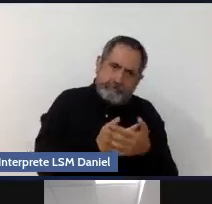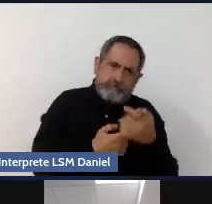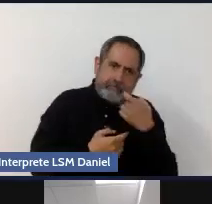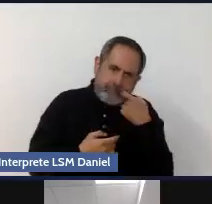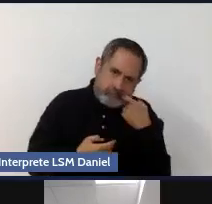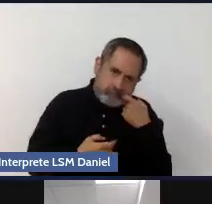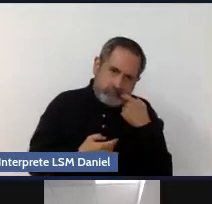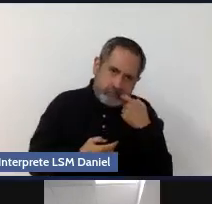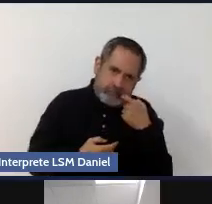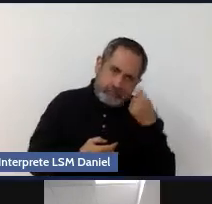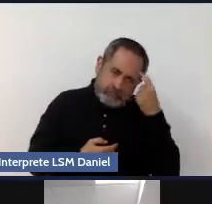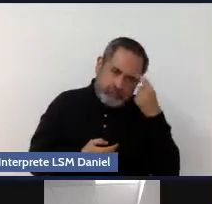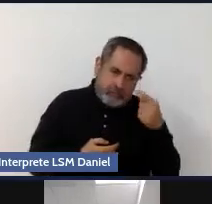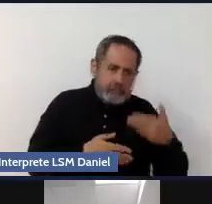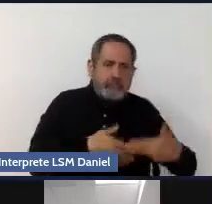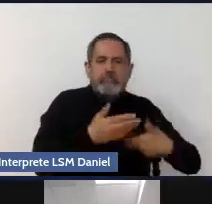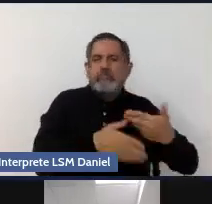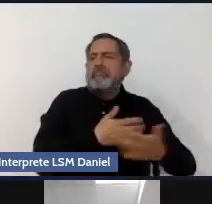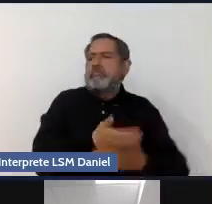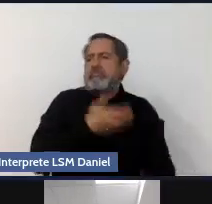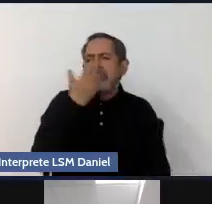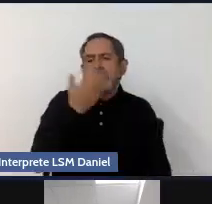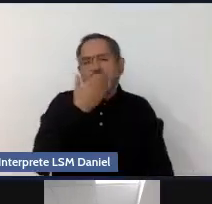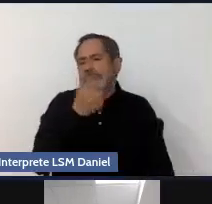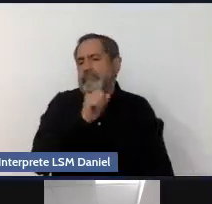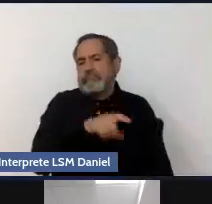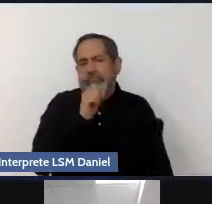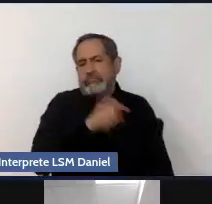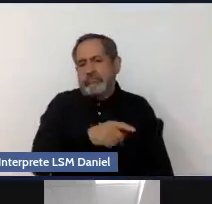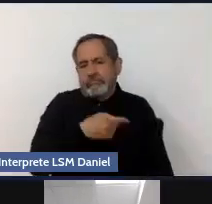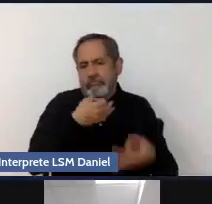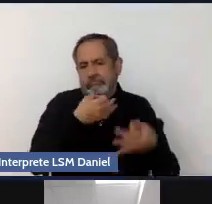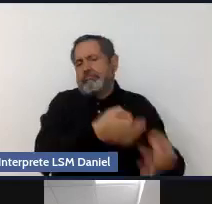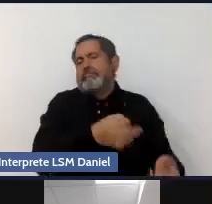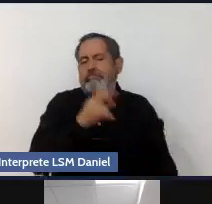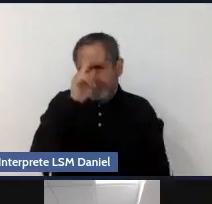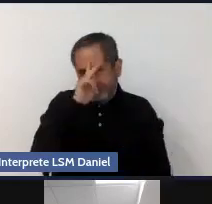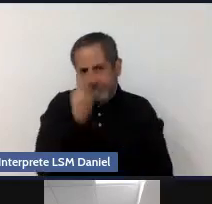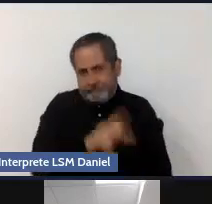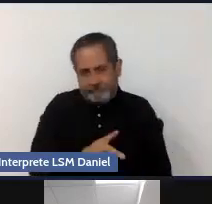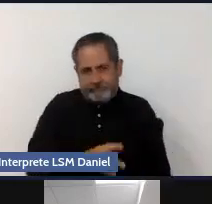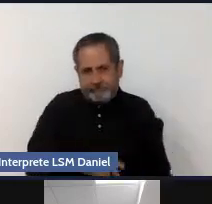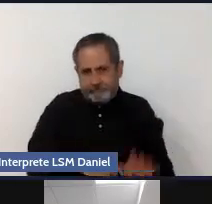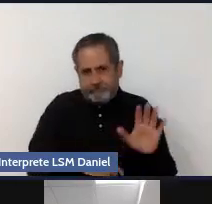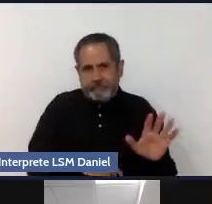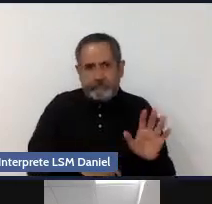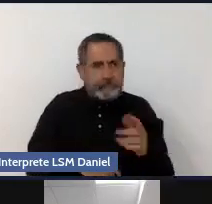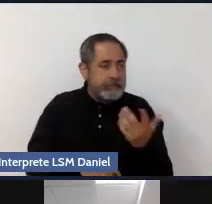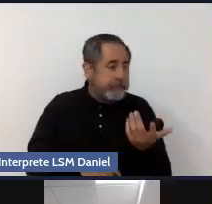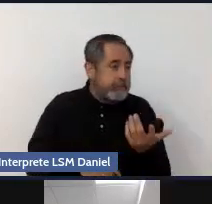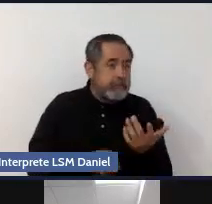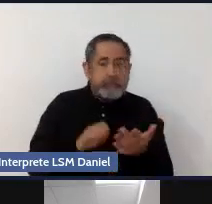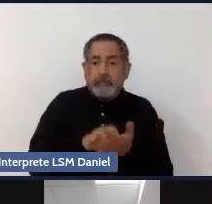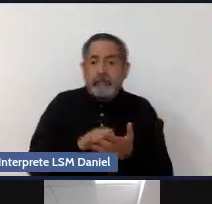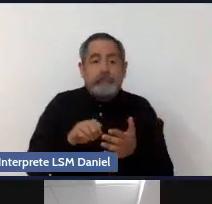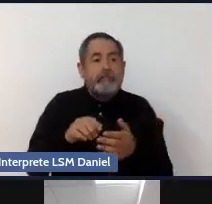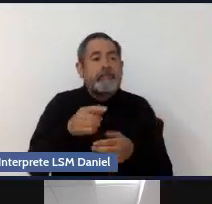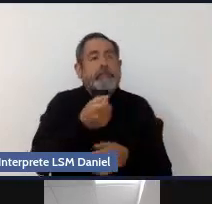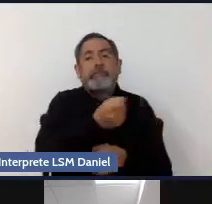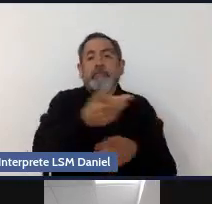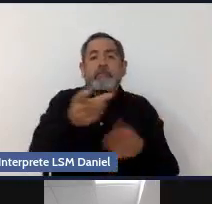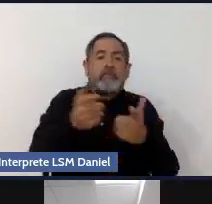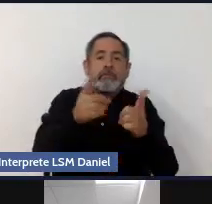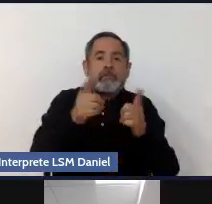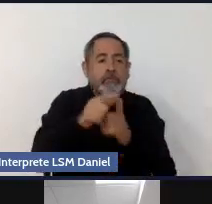desarrollar alguna problemática de consumo. Cuando para que me acepten el grupo de amigos